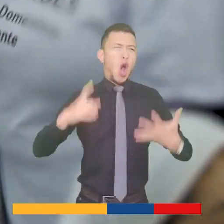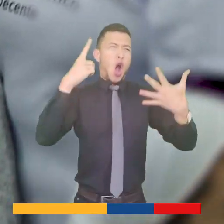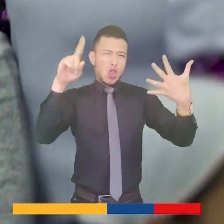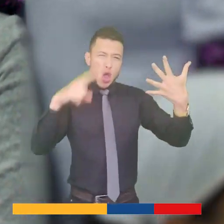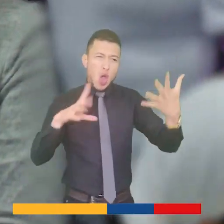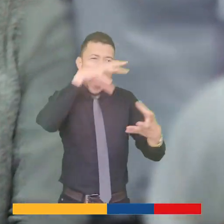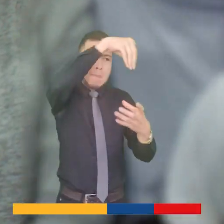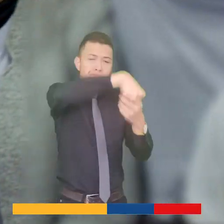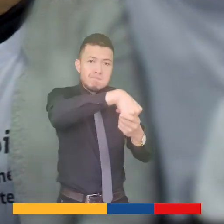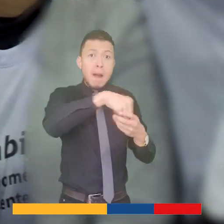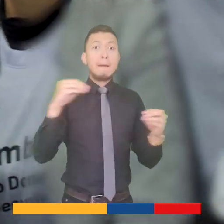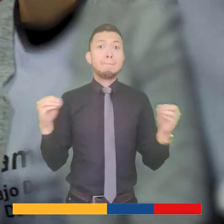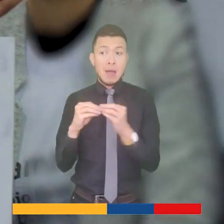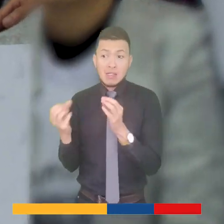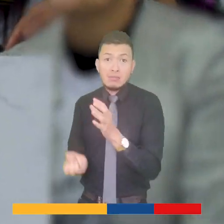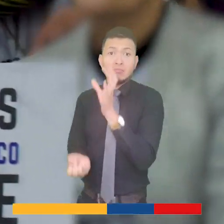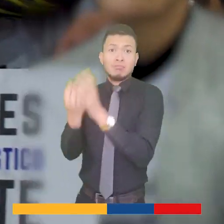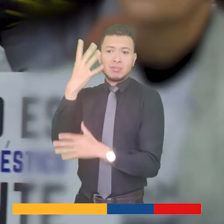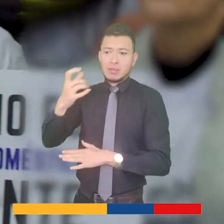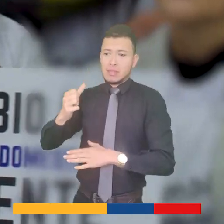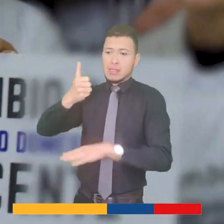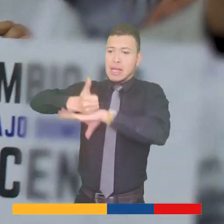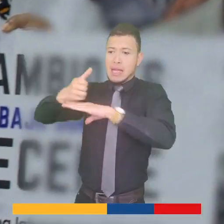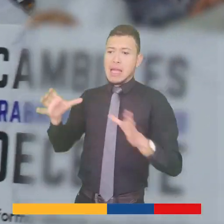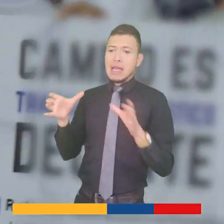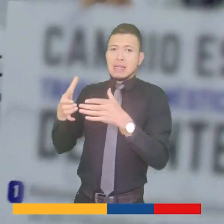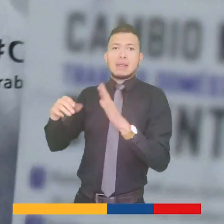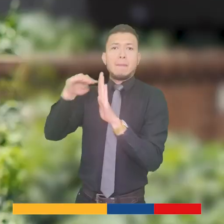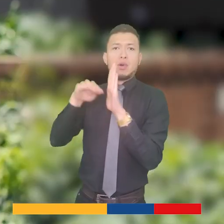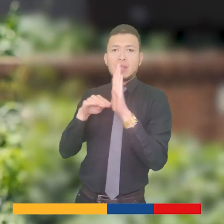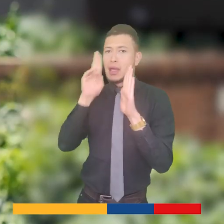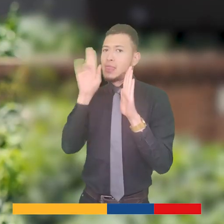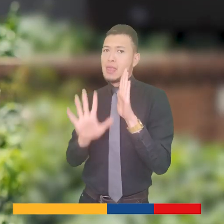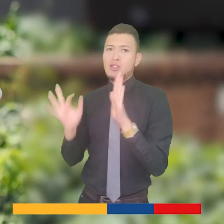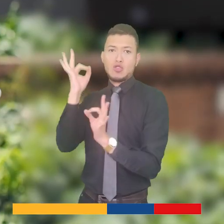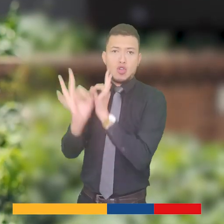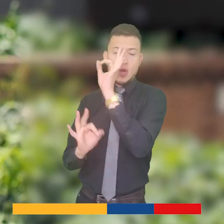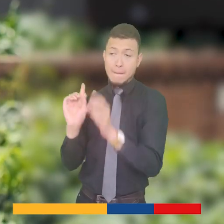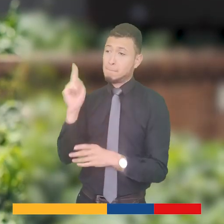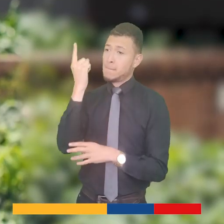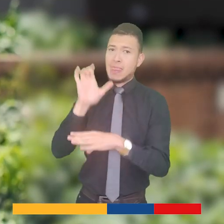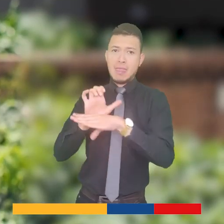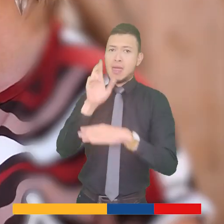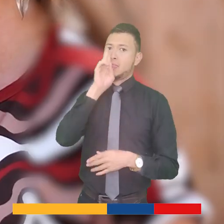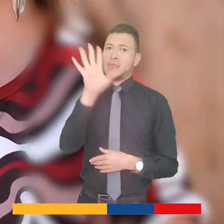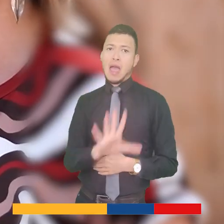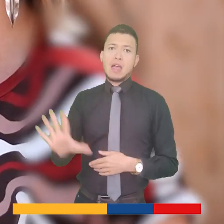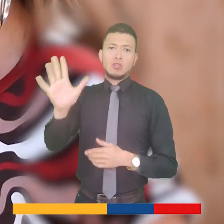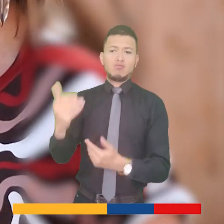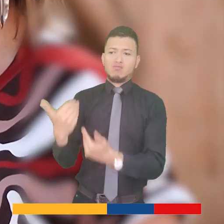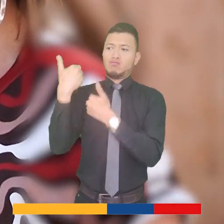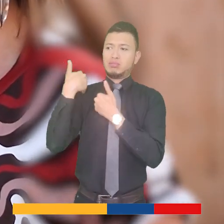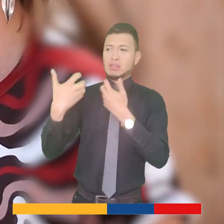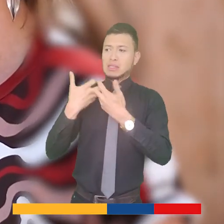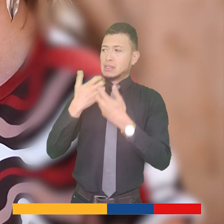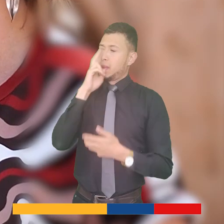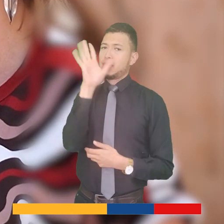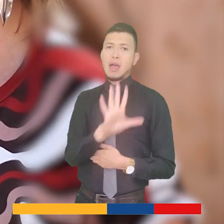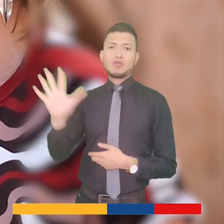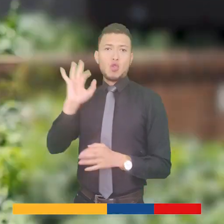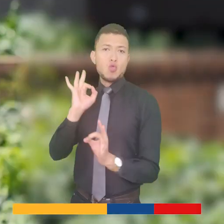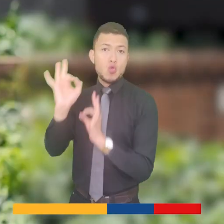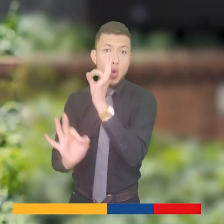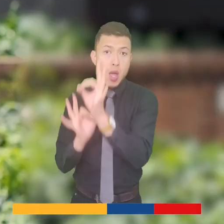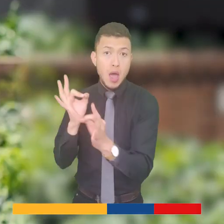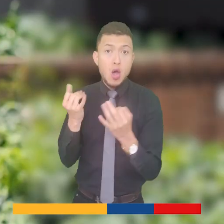gobernanza, participación ciudadana, entre otras cosas. Y además, creamos la Gerencia de la Política Nacional de Cuidado como primera entidad a nivel